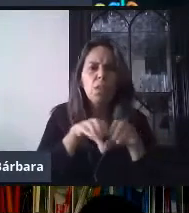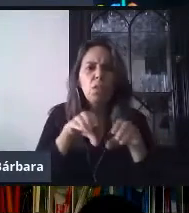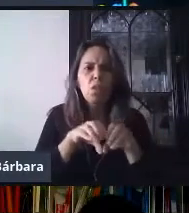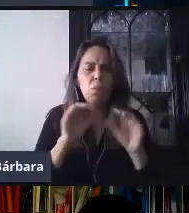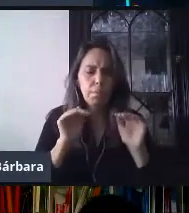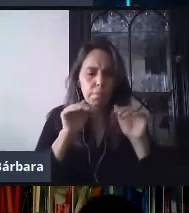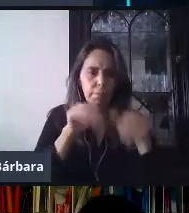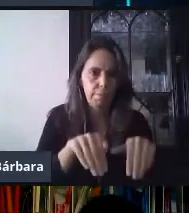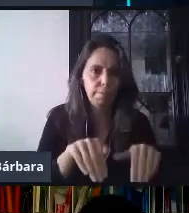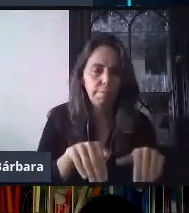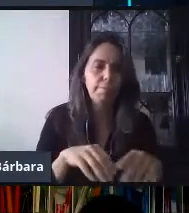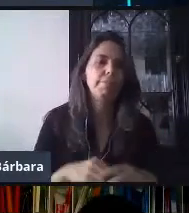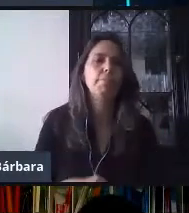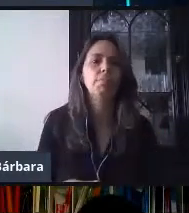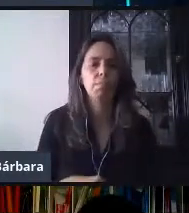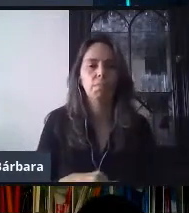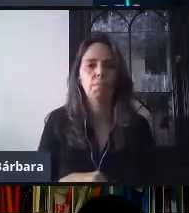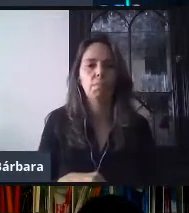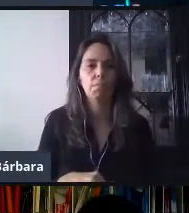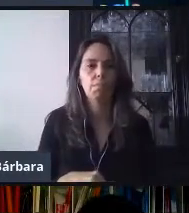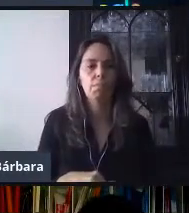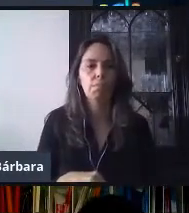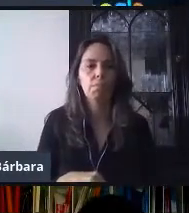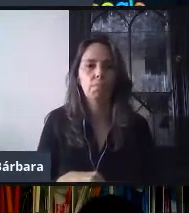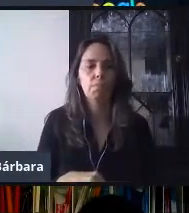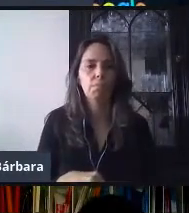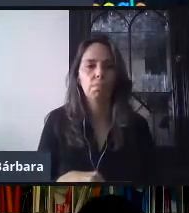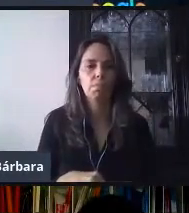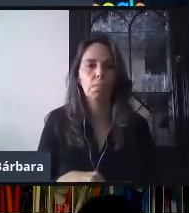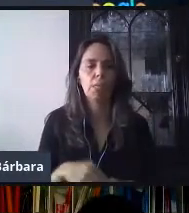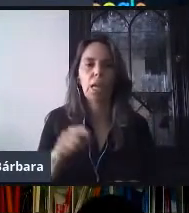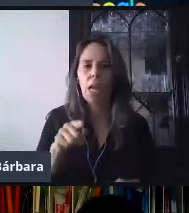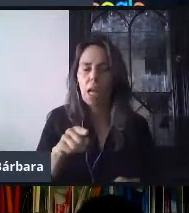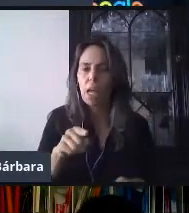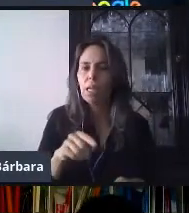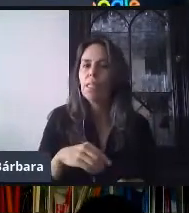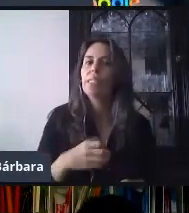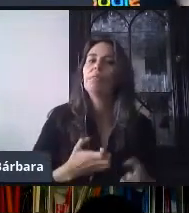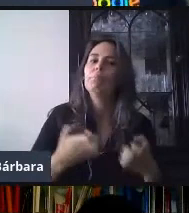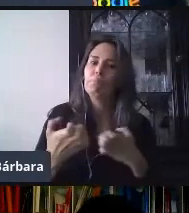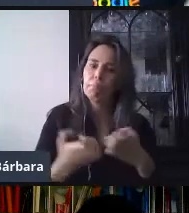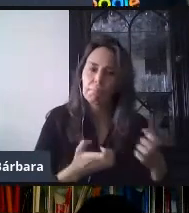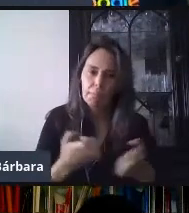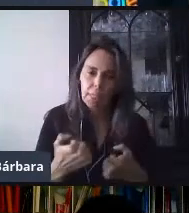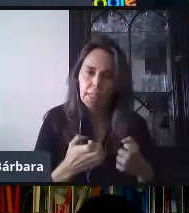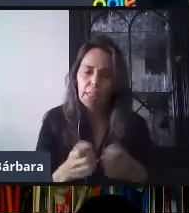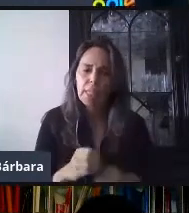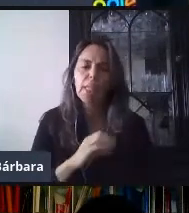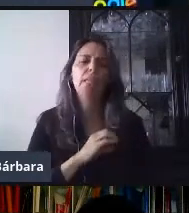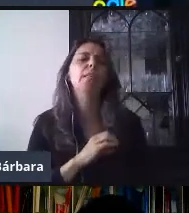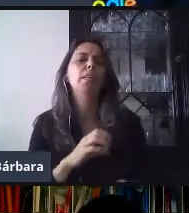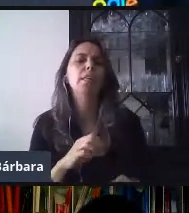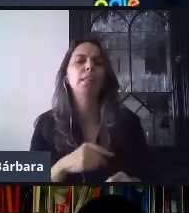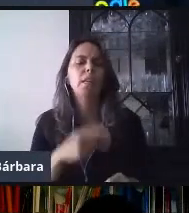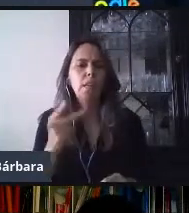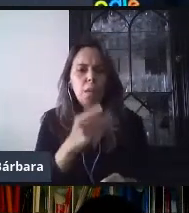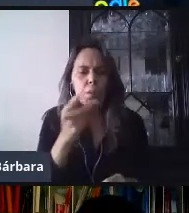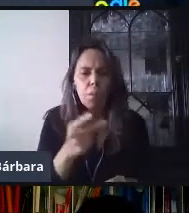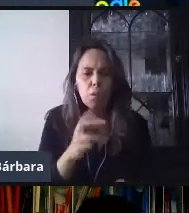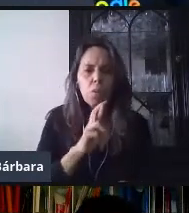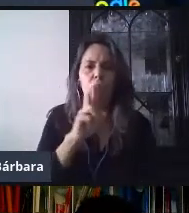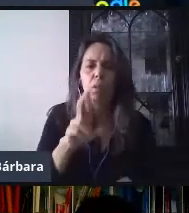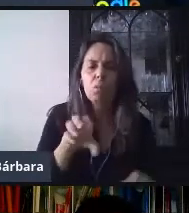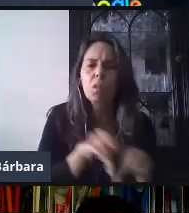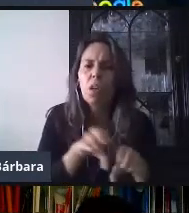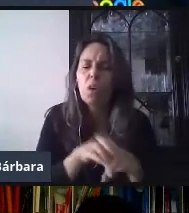y conocer cómo usamos formularios. Vamos a hacer ejercicios de cómo puedo agregar preguntas y respuestas. También